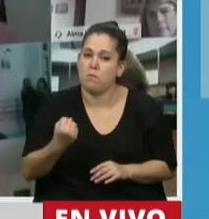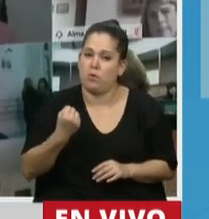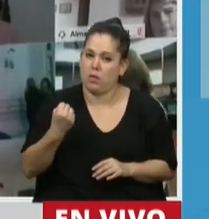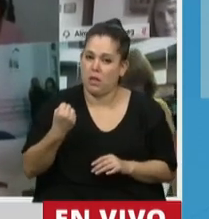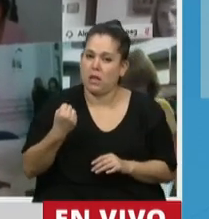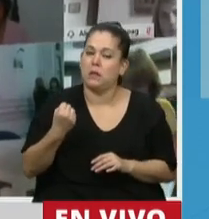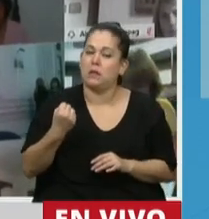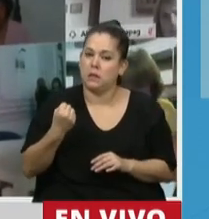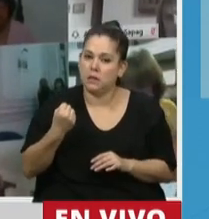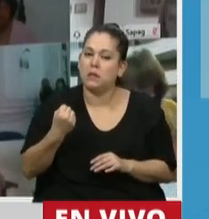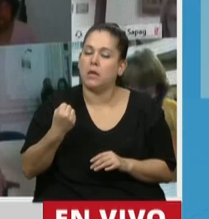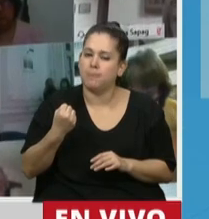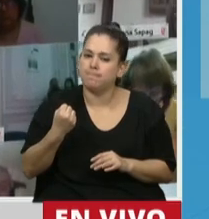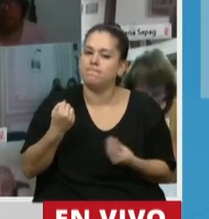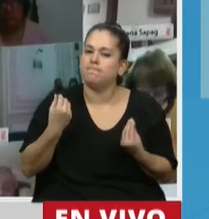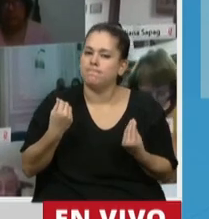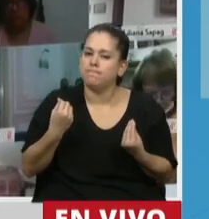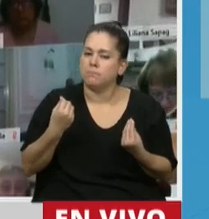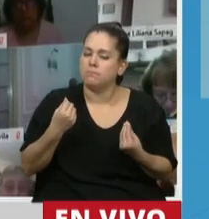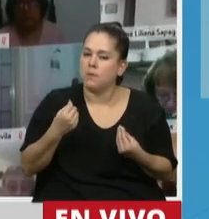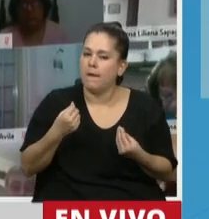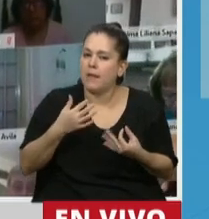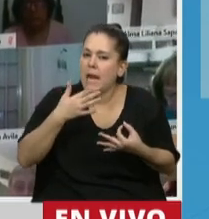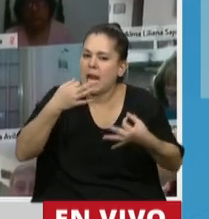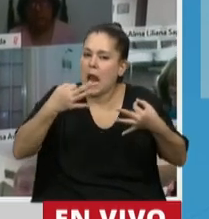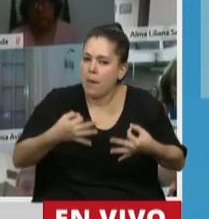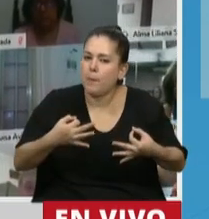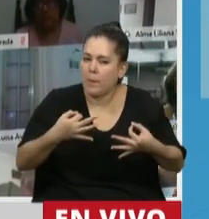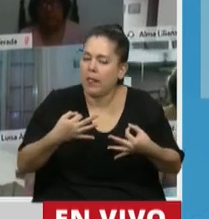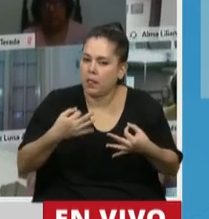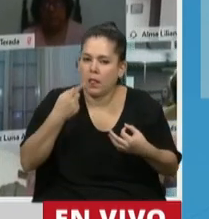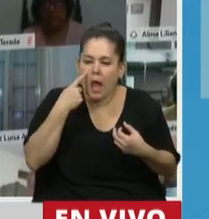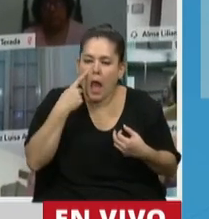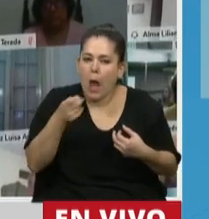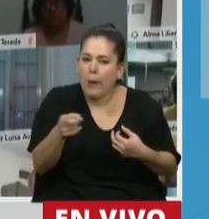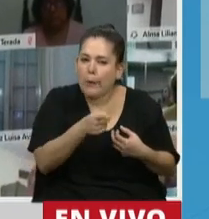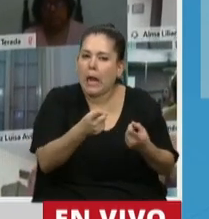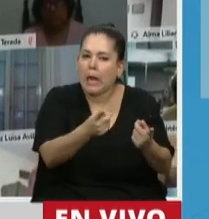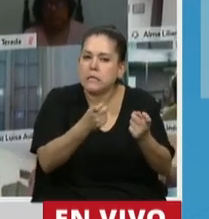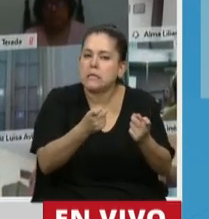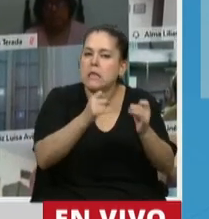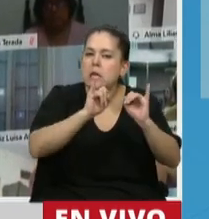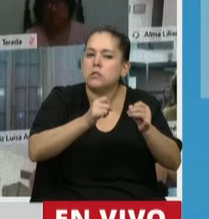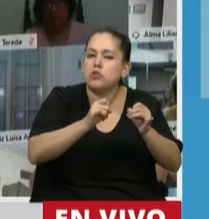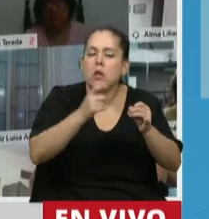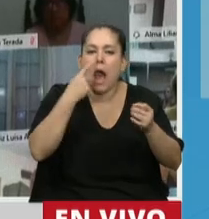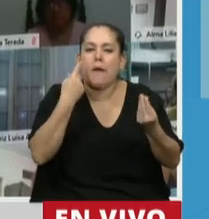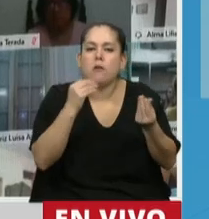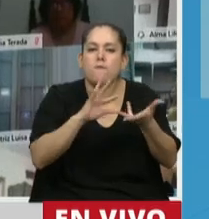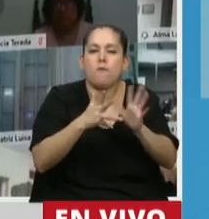sostener enfáticamente la necesidad de que tengamos un